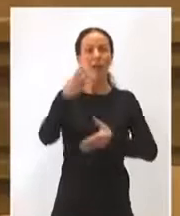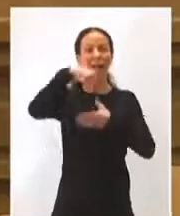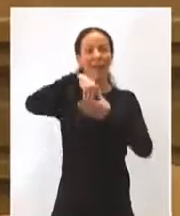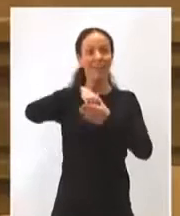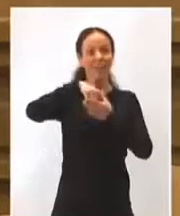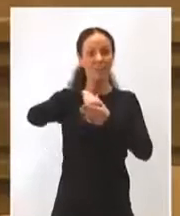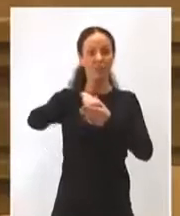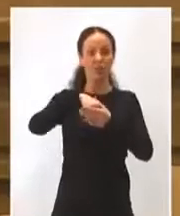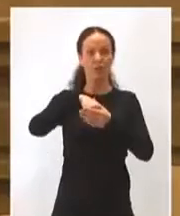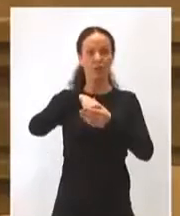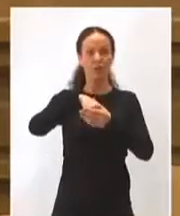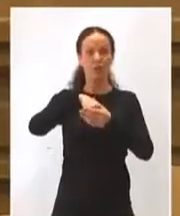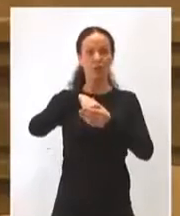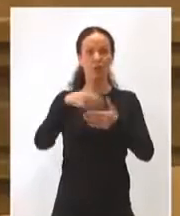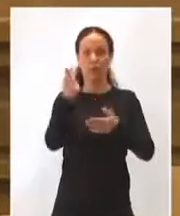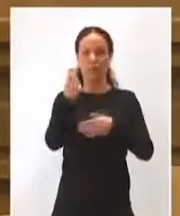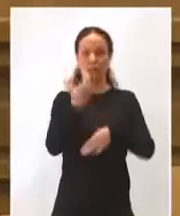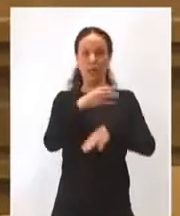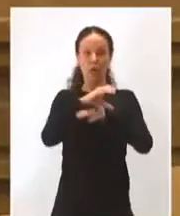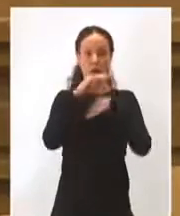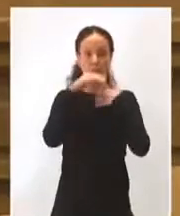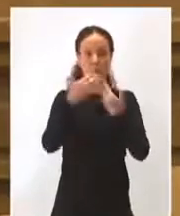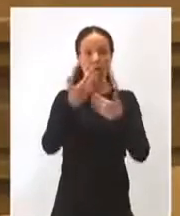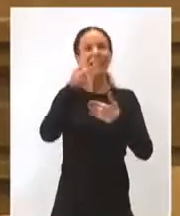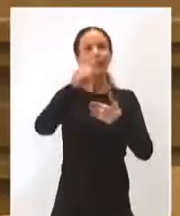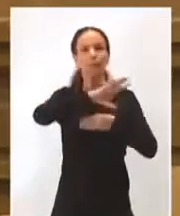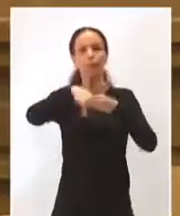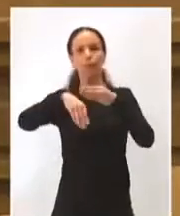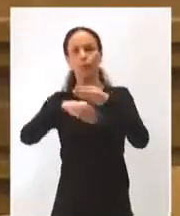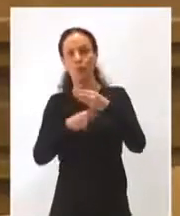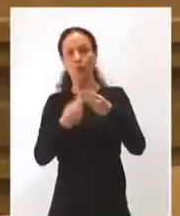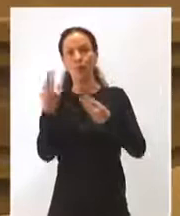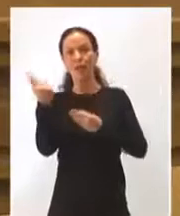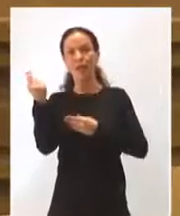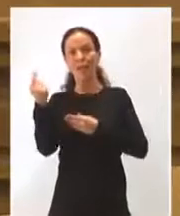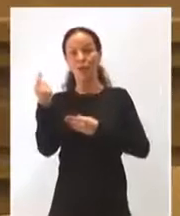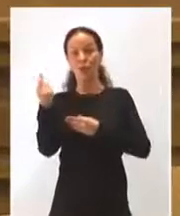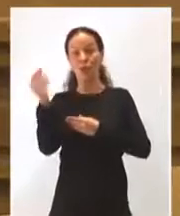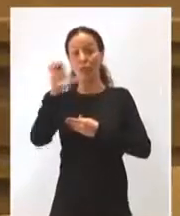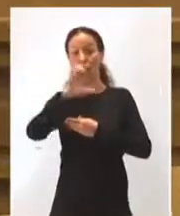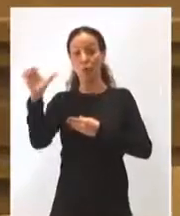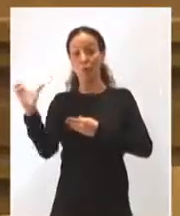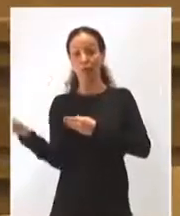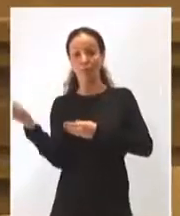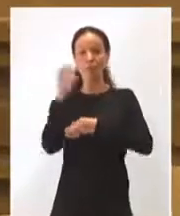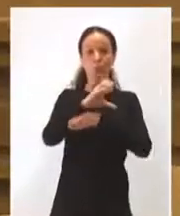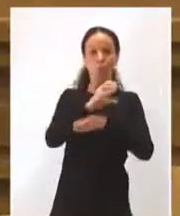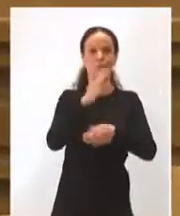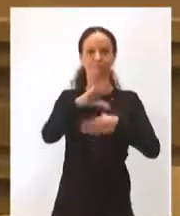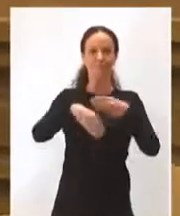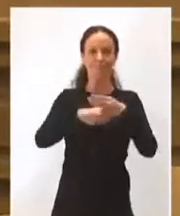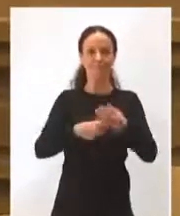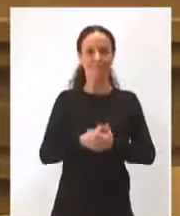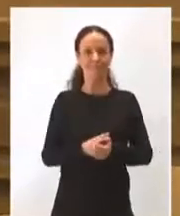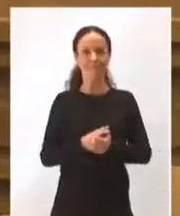actual de financiación propia, pero también acompasada a la financiación que nos puede llegar de Europa. Lo vamos a hacer antes